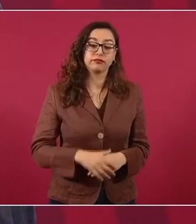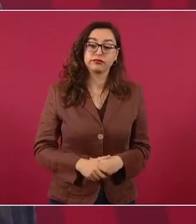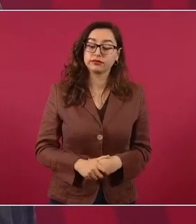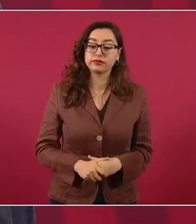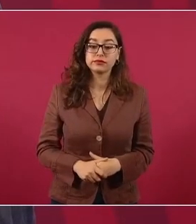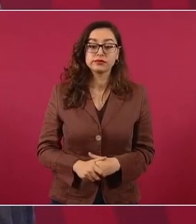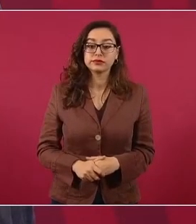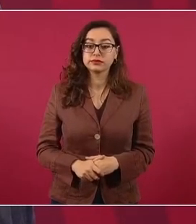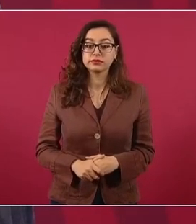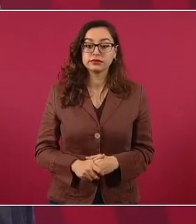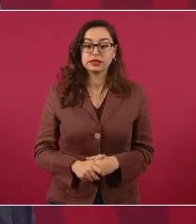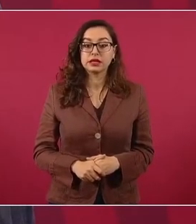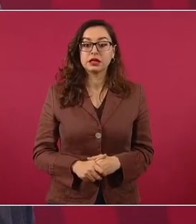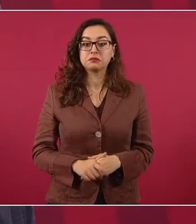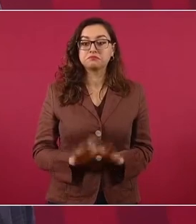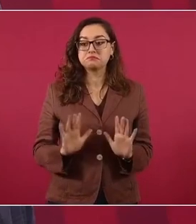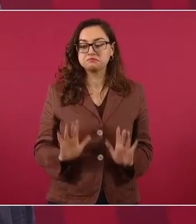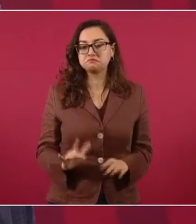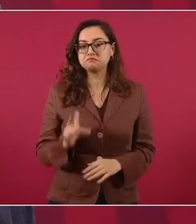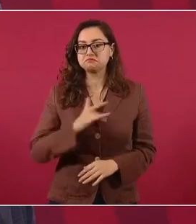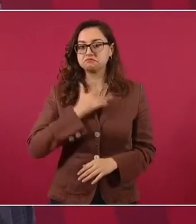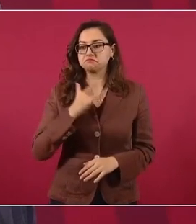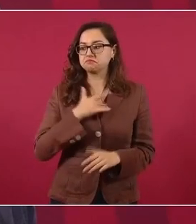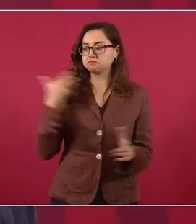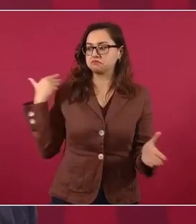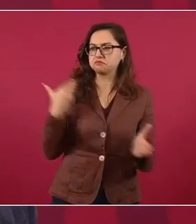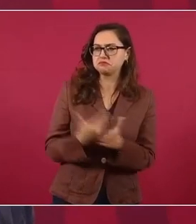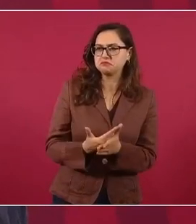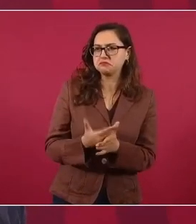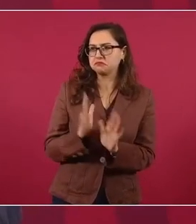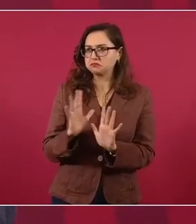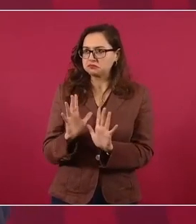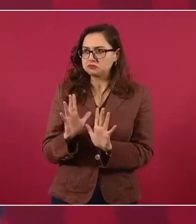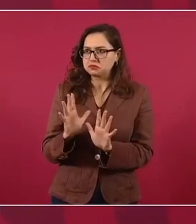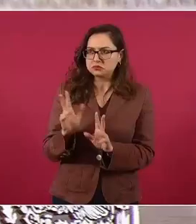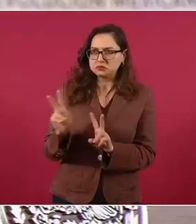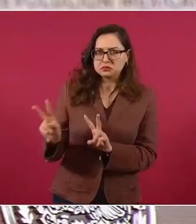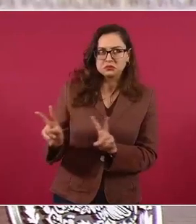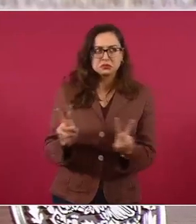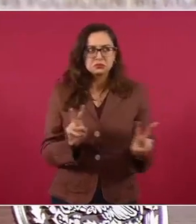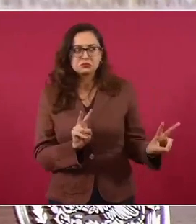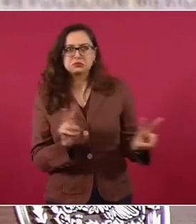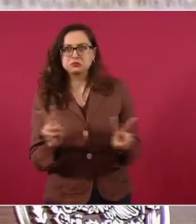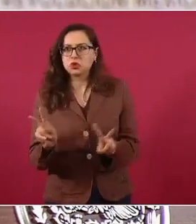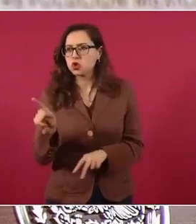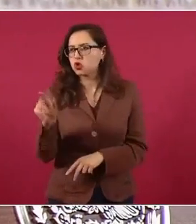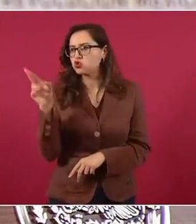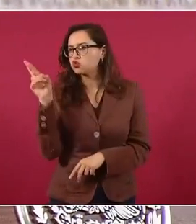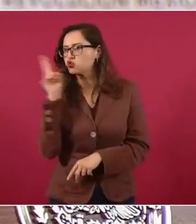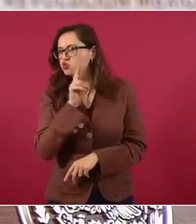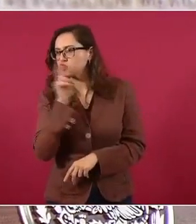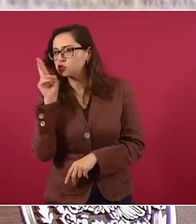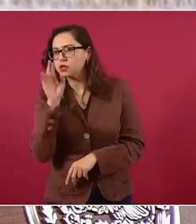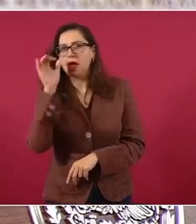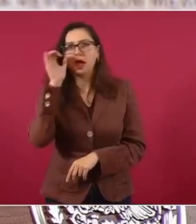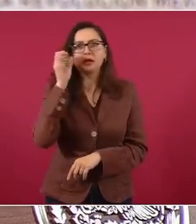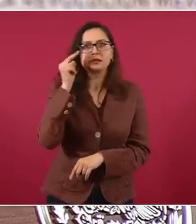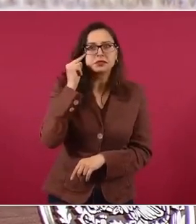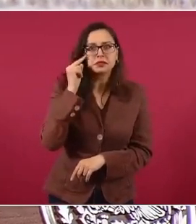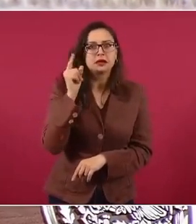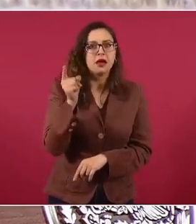en Rusia como en Estados Unidos, como como en China